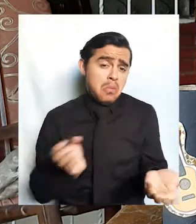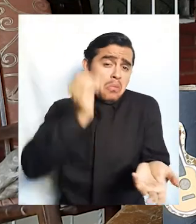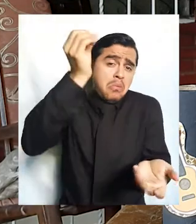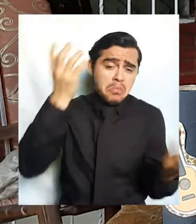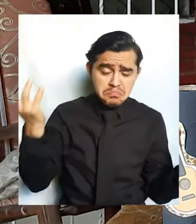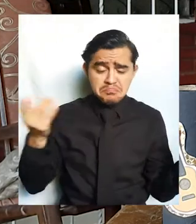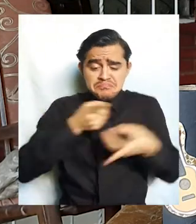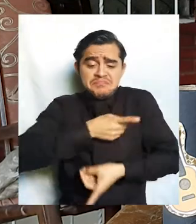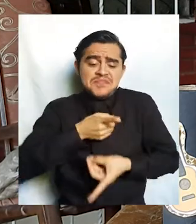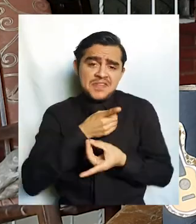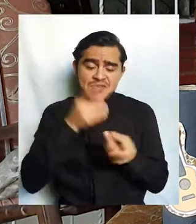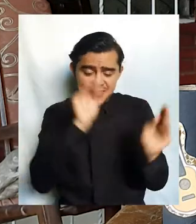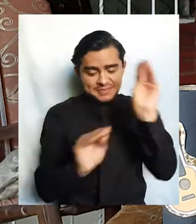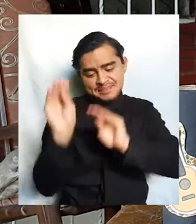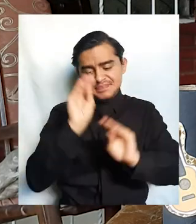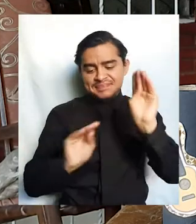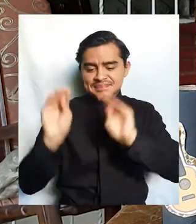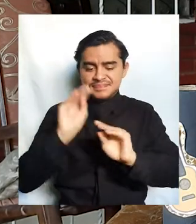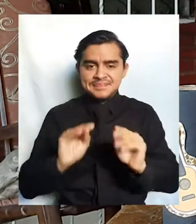divertirnos.